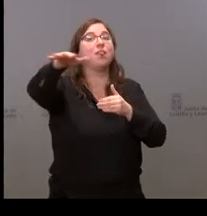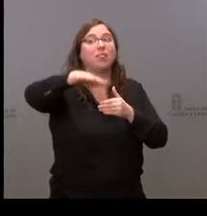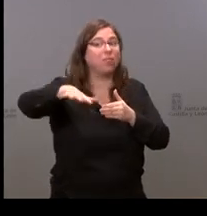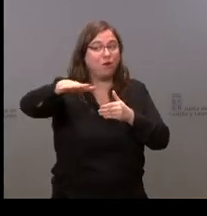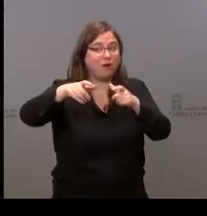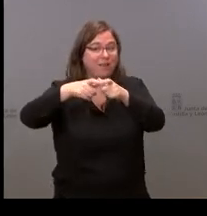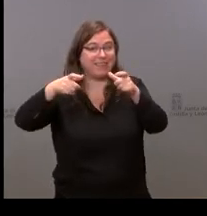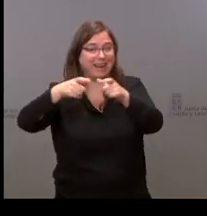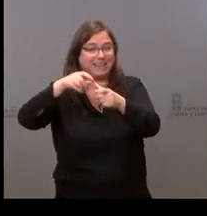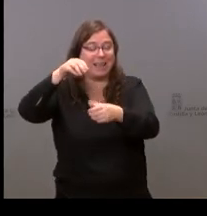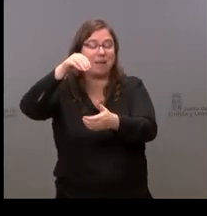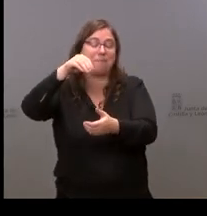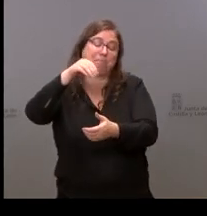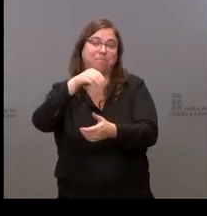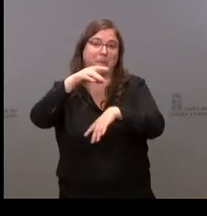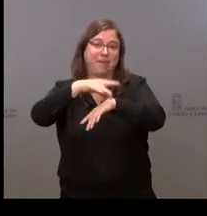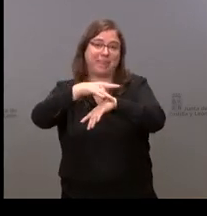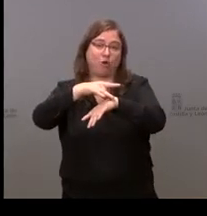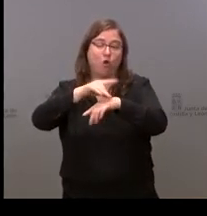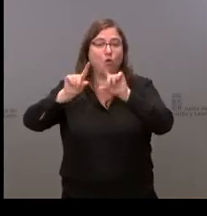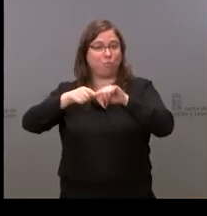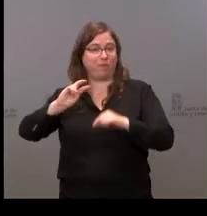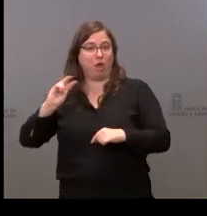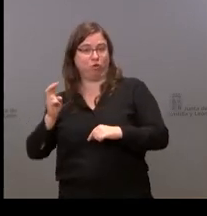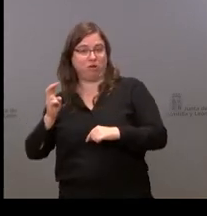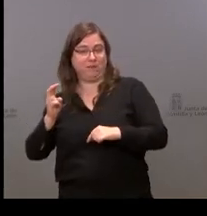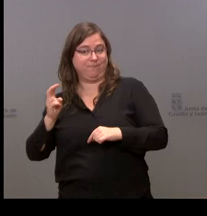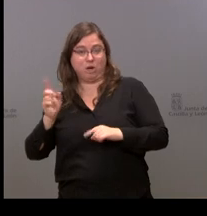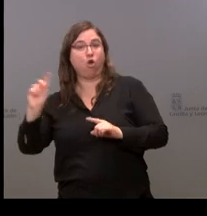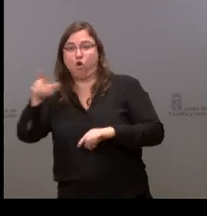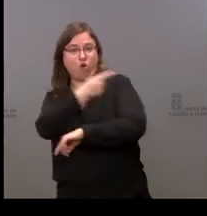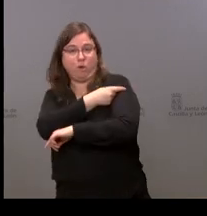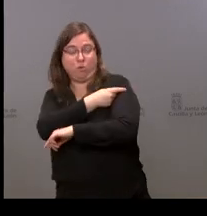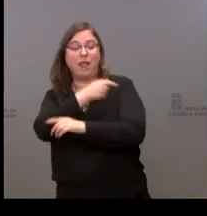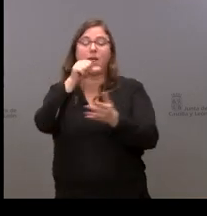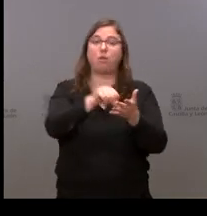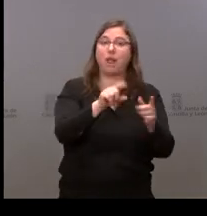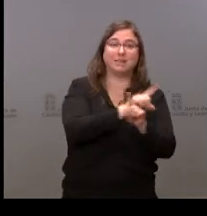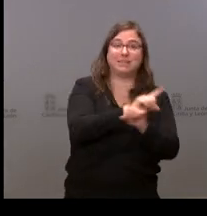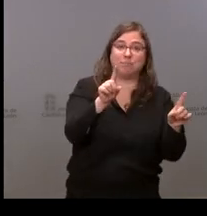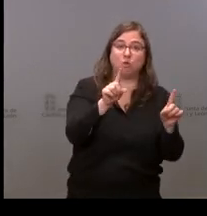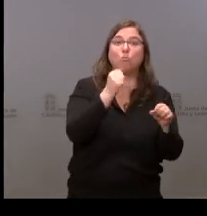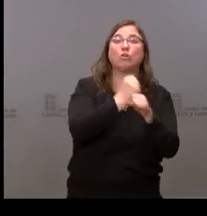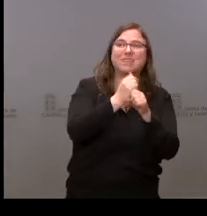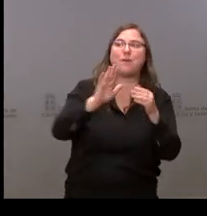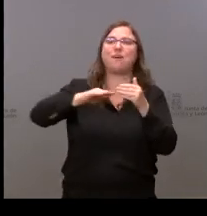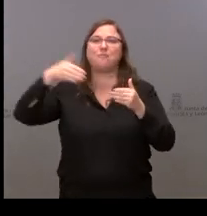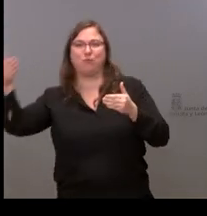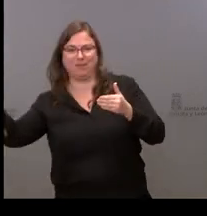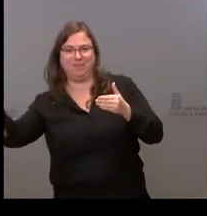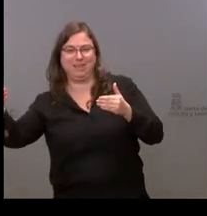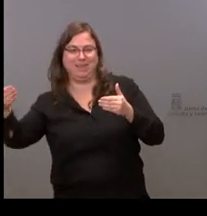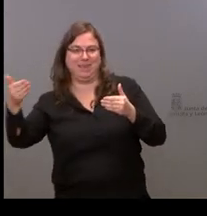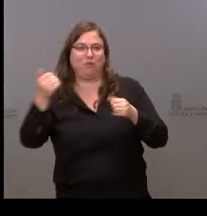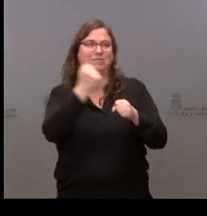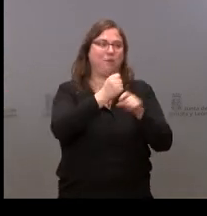la tarjeta domiciliada o la tarjeta en esa provincia, pero tampoco le vacunan en su propia ciudad porque está trabajando fuera. Entonces no sé qué solución se les